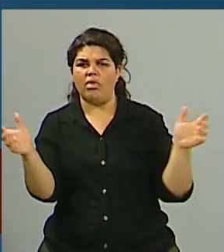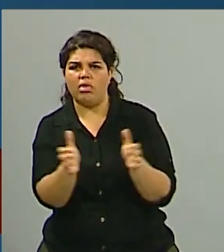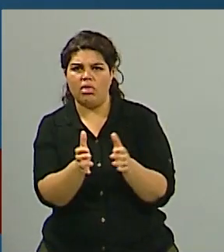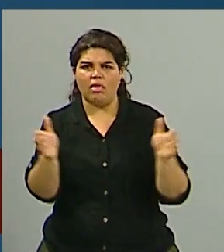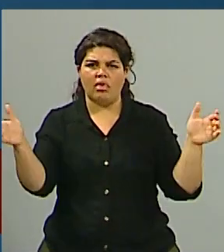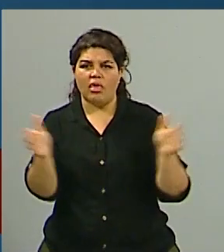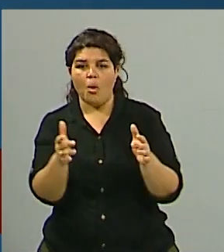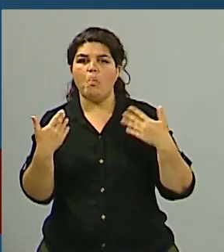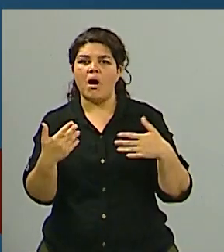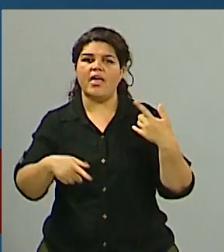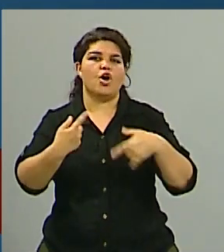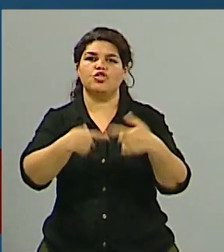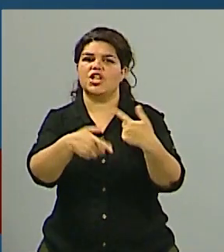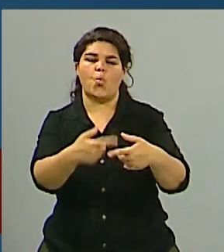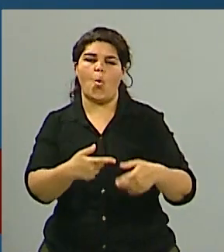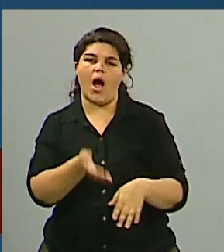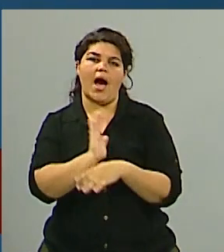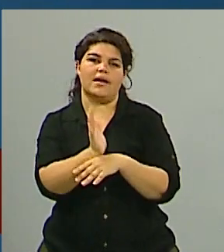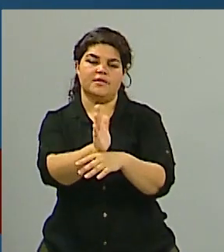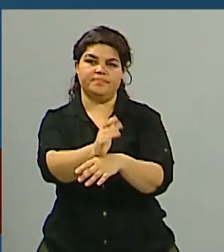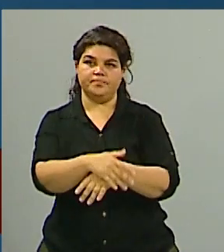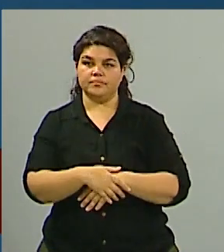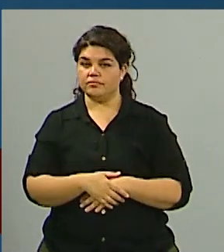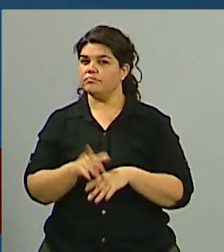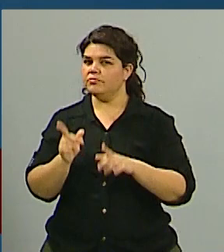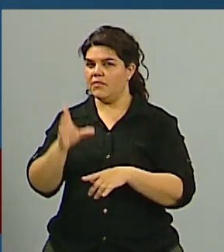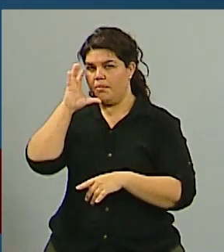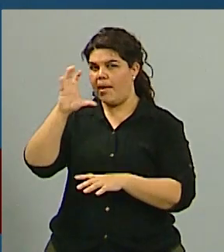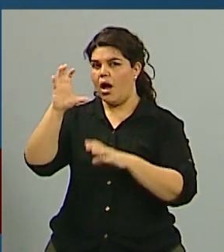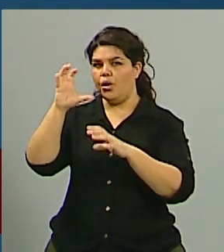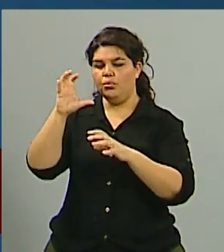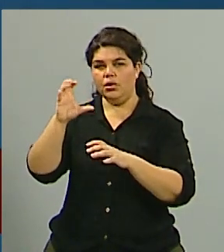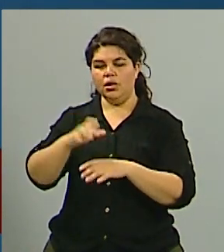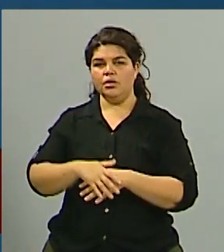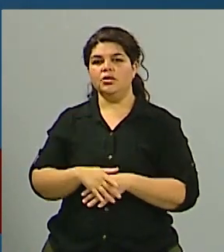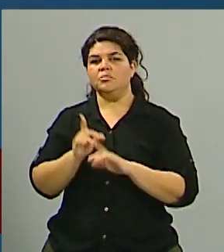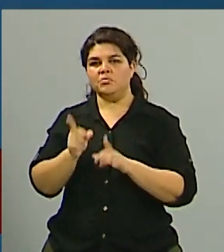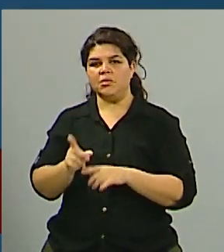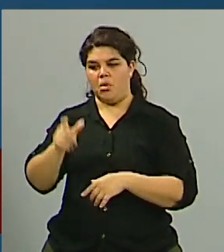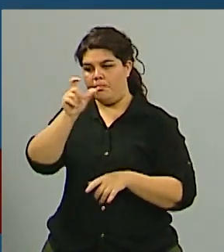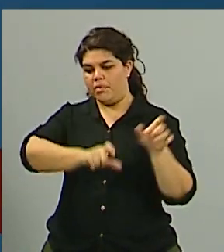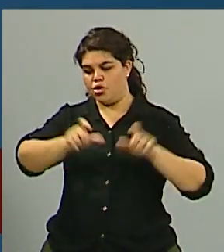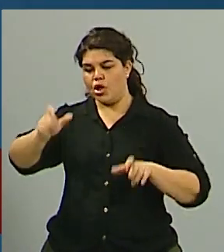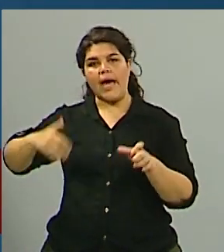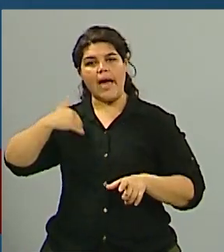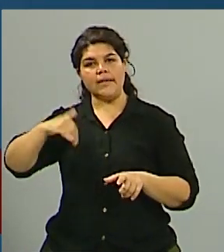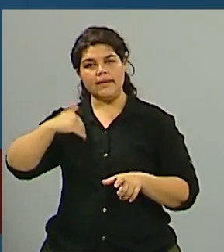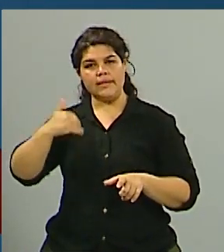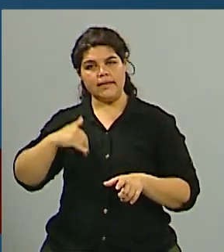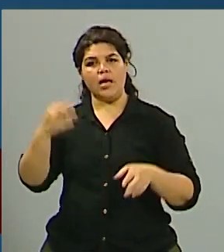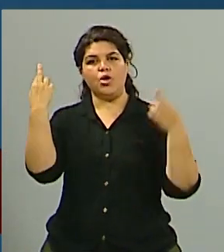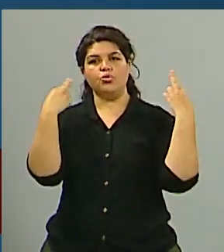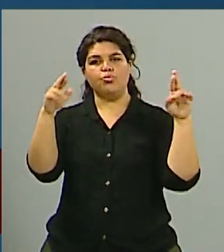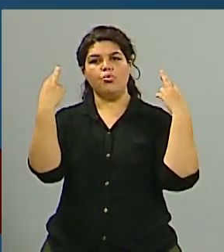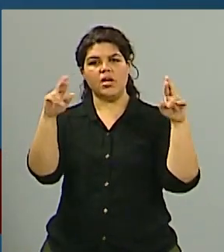se me ocurre pensar en la posibilidad de los propios argentinos de disfrutar los distintos destinos turísticos porque